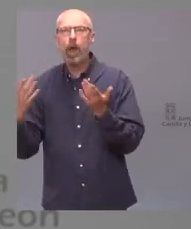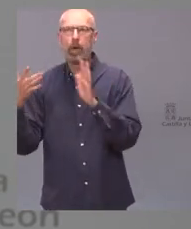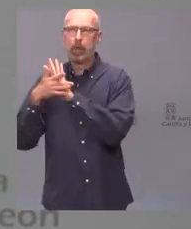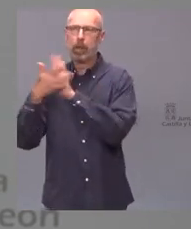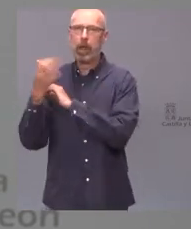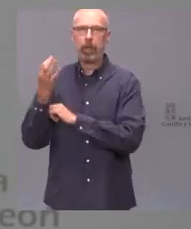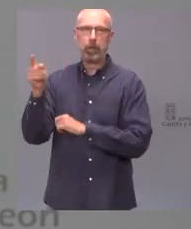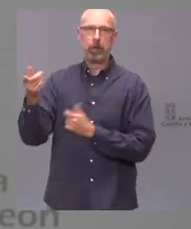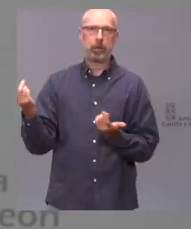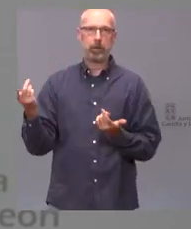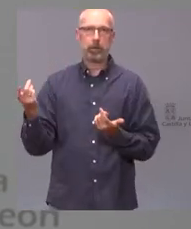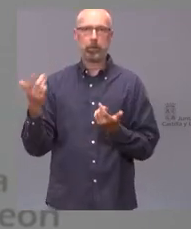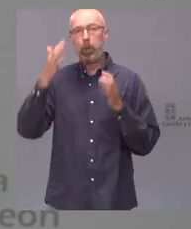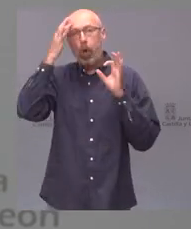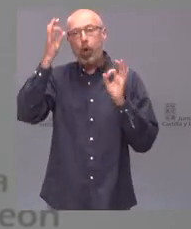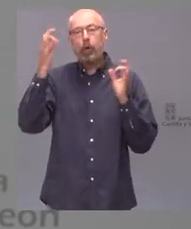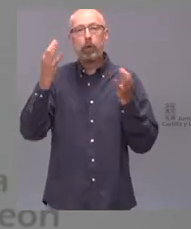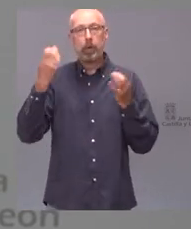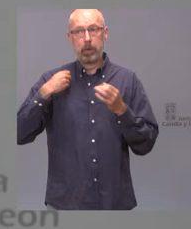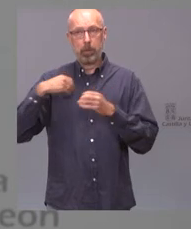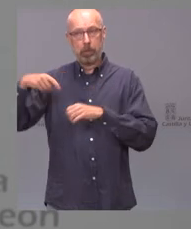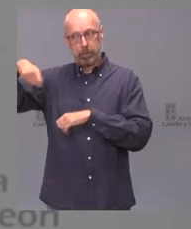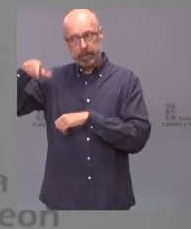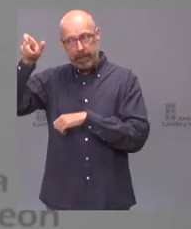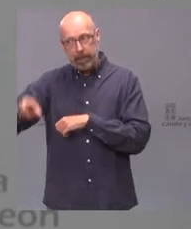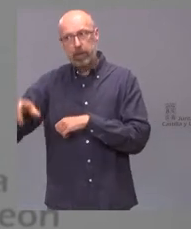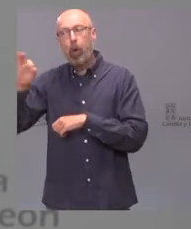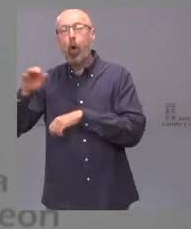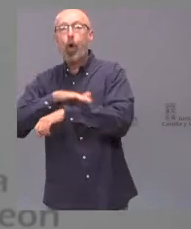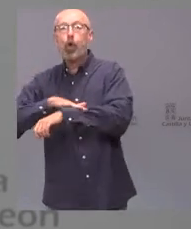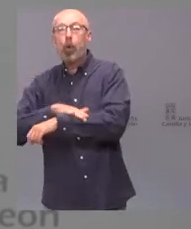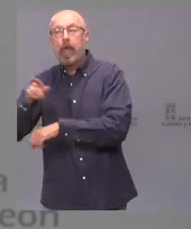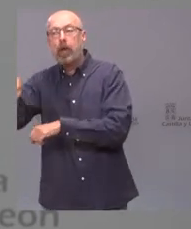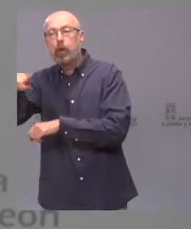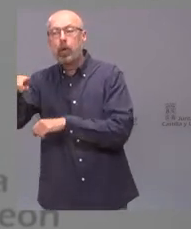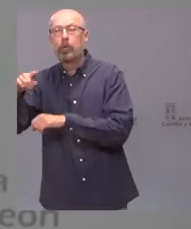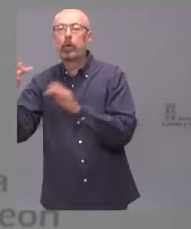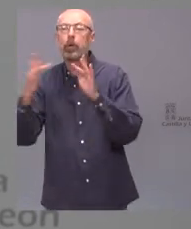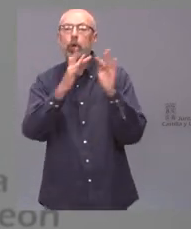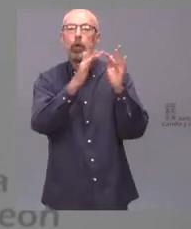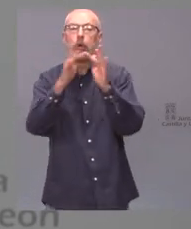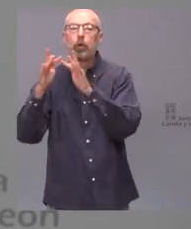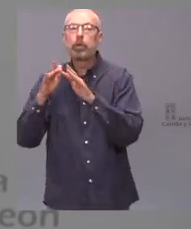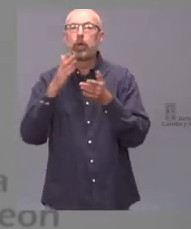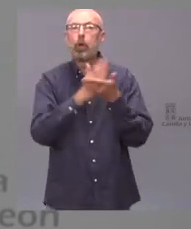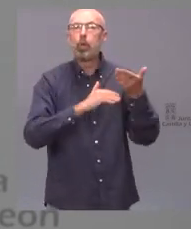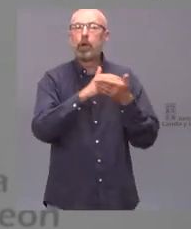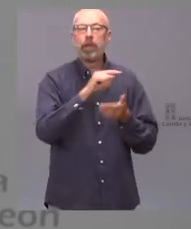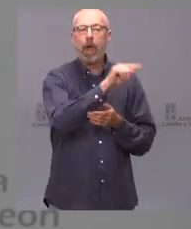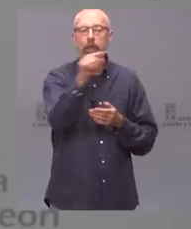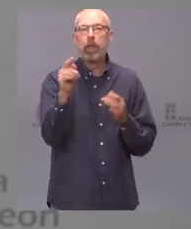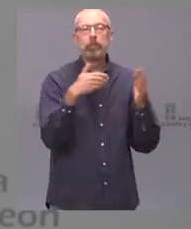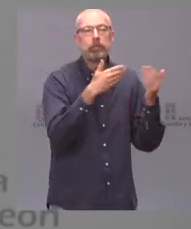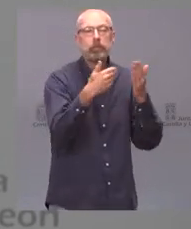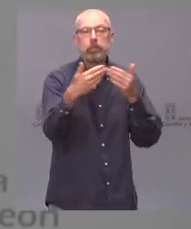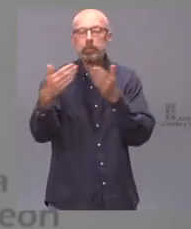lógico es que el presidente o el gobierno tenga que intentar hablar con las comunidades autónomas que son las que han estado aplicando las